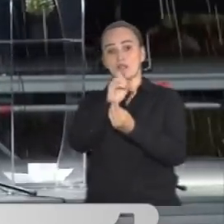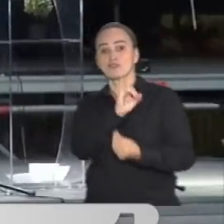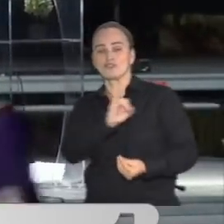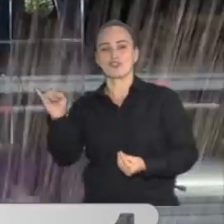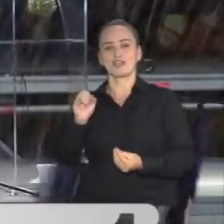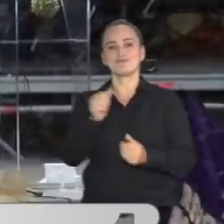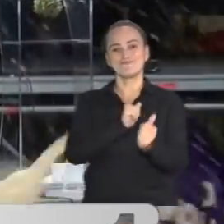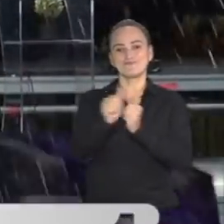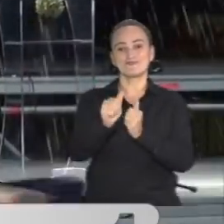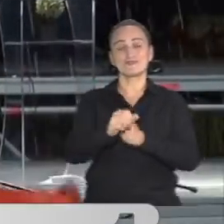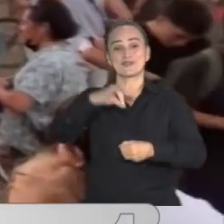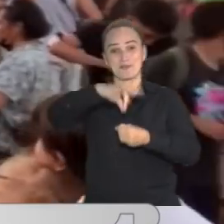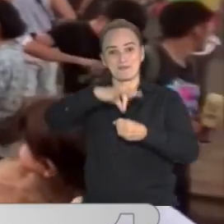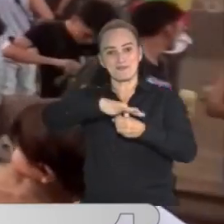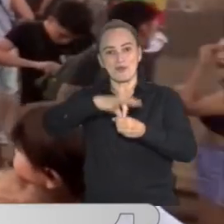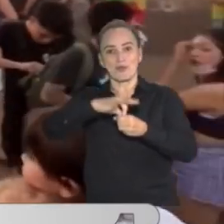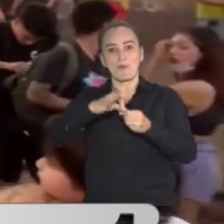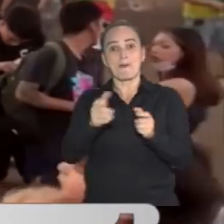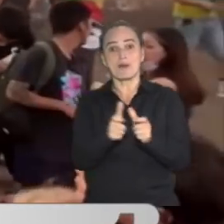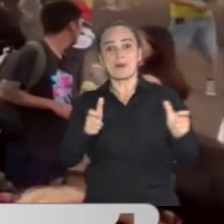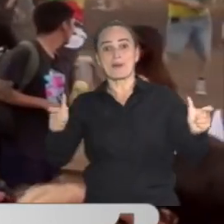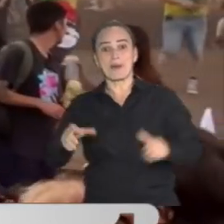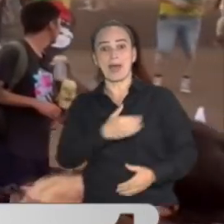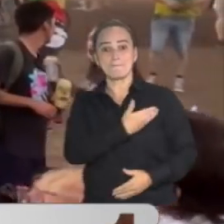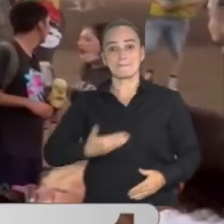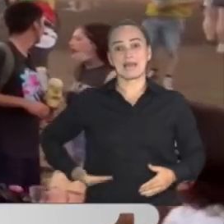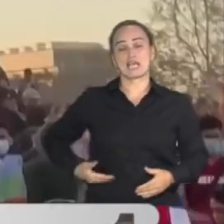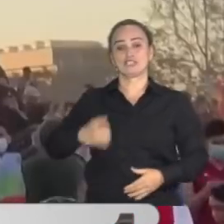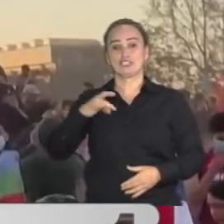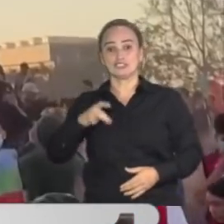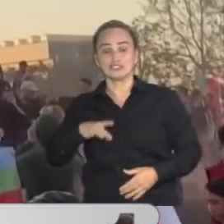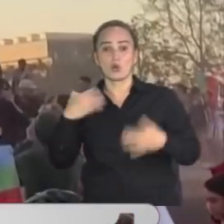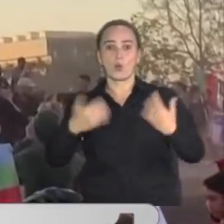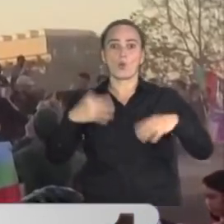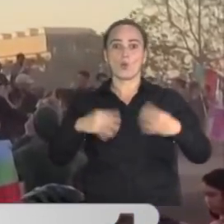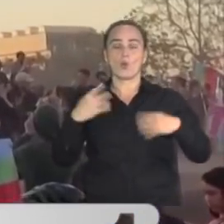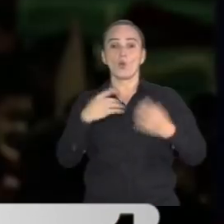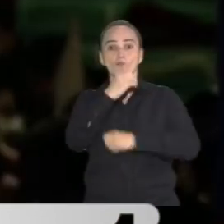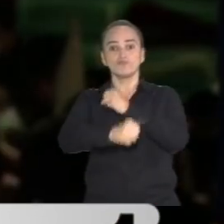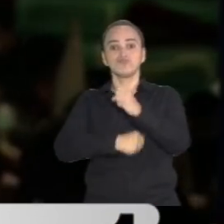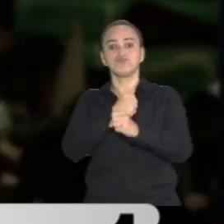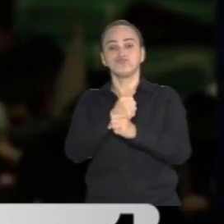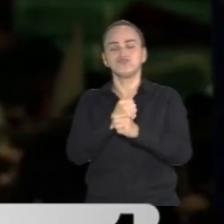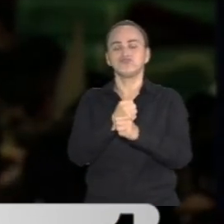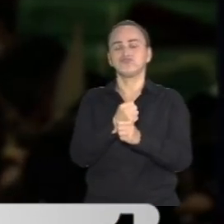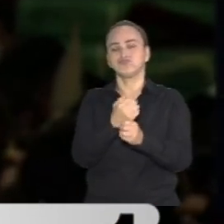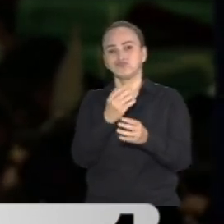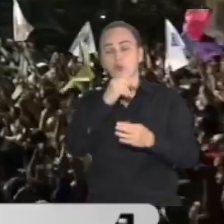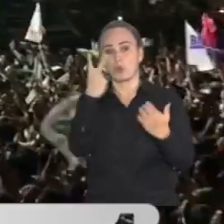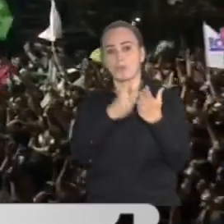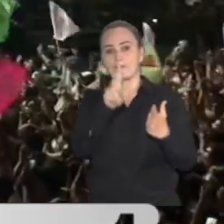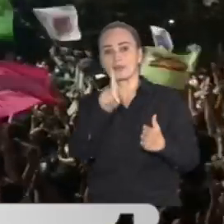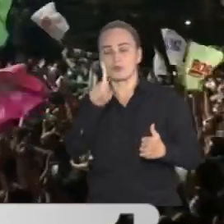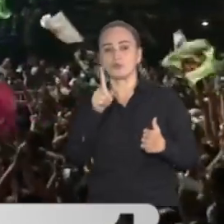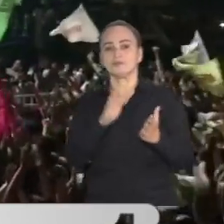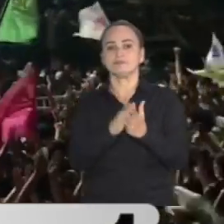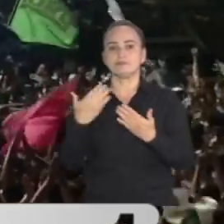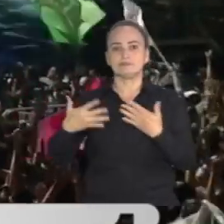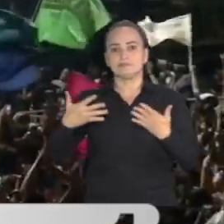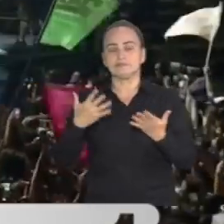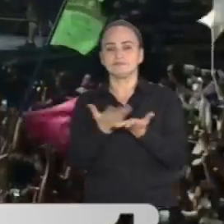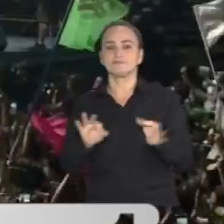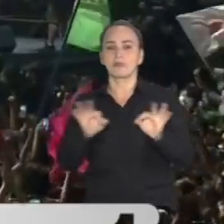convirtió en el presidente de Chile en una de las jornadas electorales más importantes de los últimos tiempos marcadas por la polarización y la